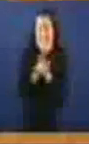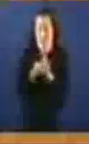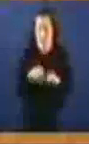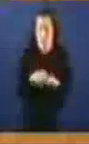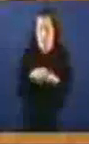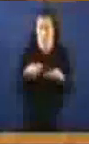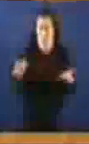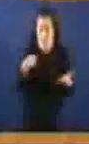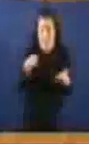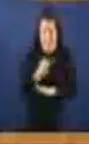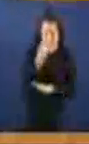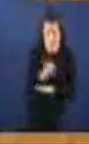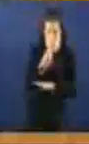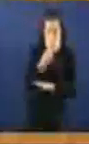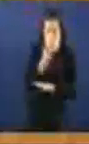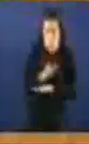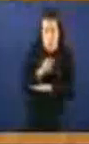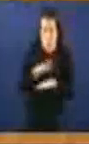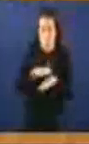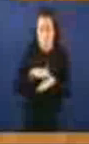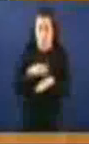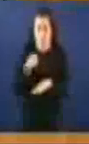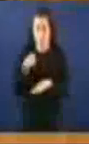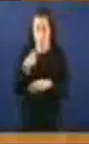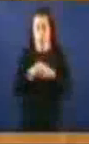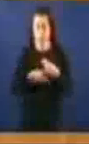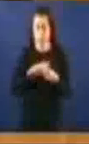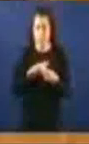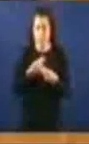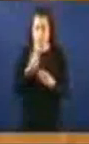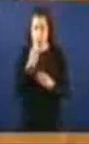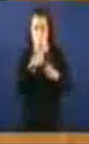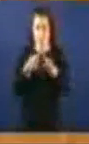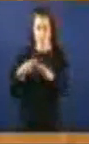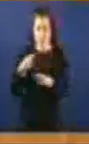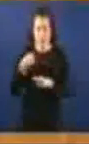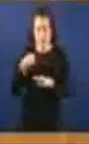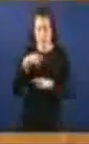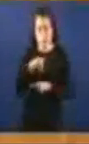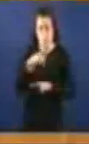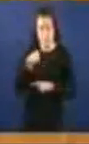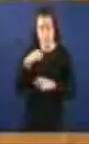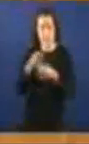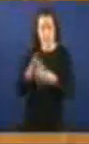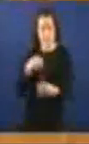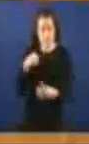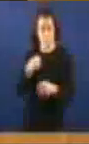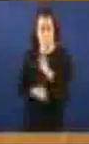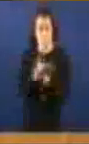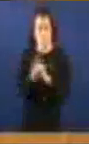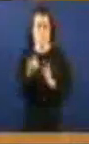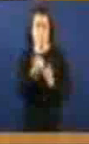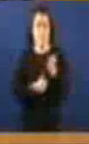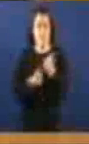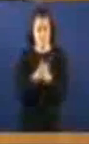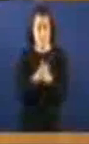Por directivas Para sair de apuros E facer operacións Tan demenciais Como por exemplo A relación que existe Entre a misión Despreferentes En boa parte